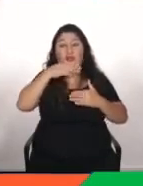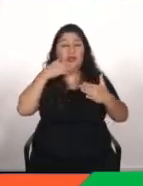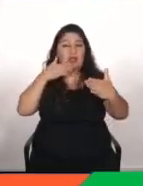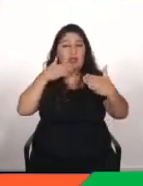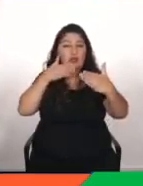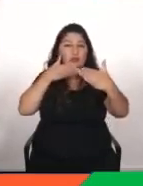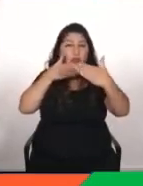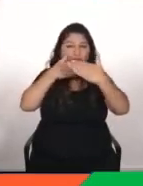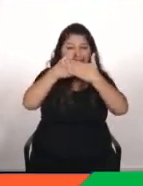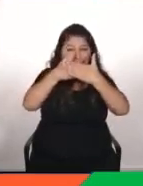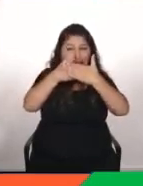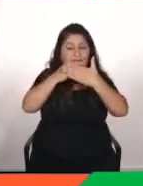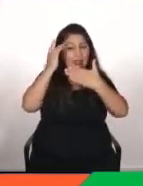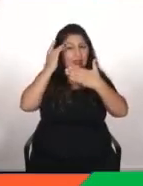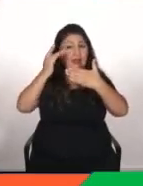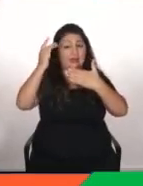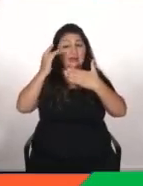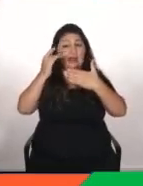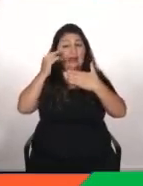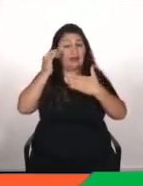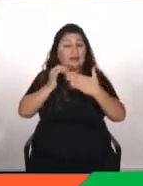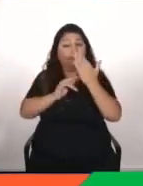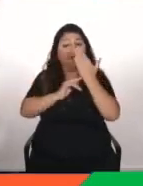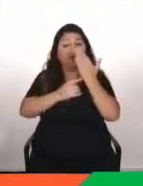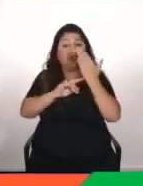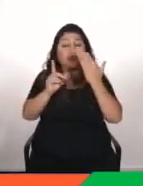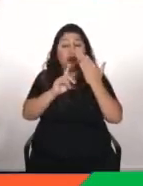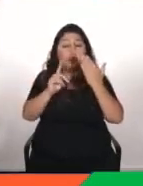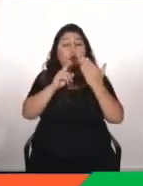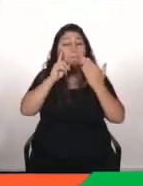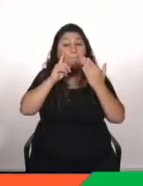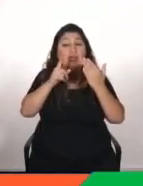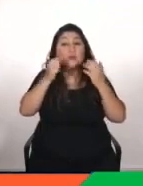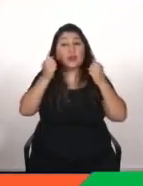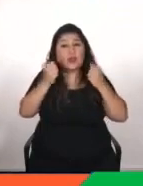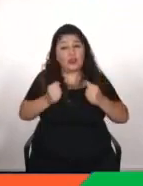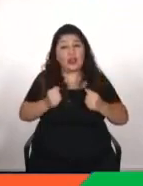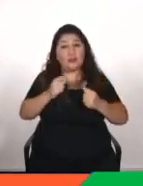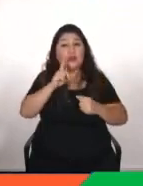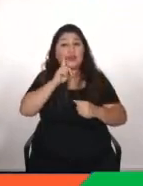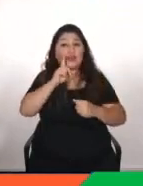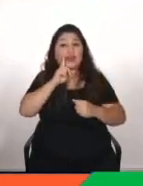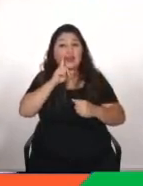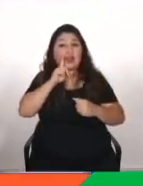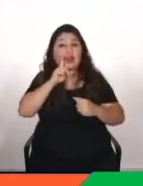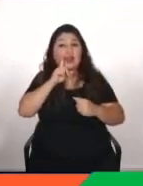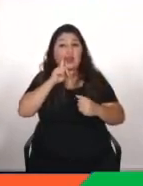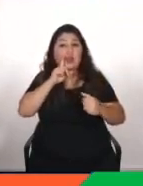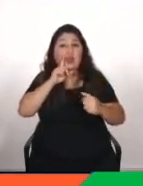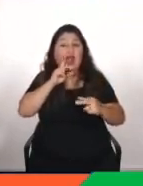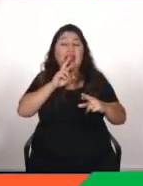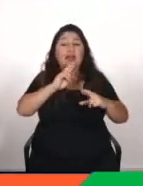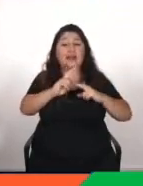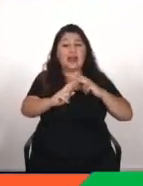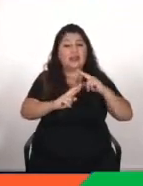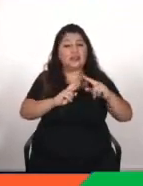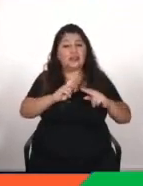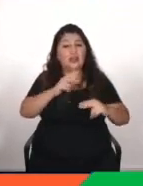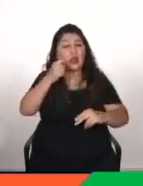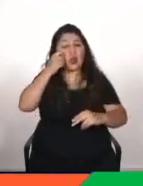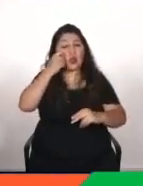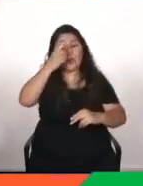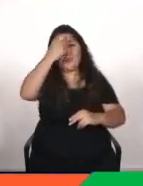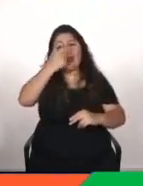pero significaría que tenemos una herramienta que es preciosa que es poder tener una interfaz humana con la cual comunicarnos con todas las fuentes del conocimiento de nuestra